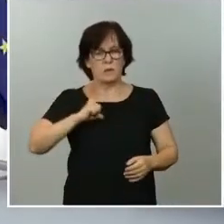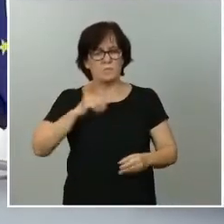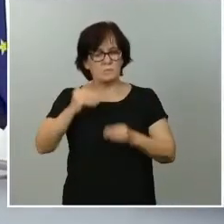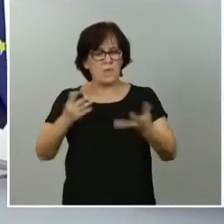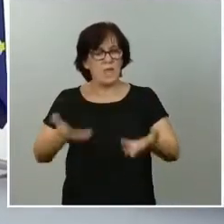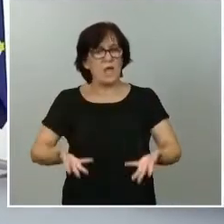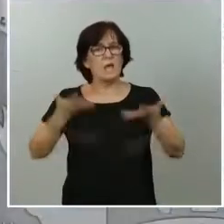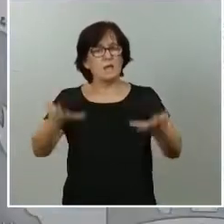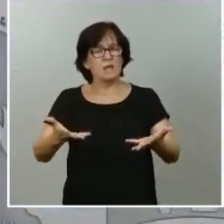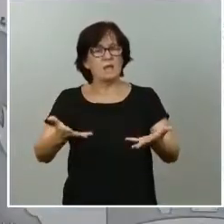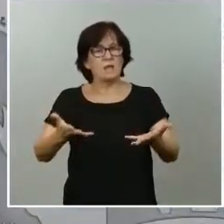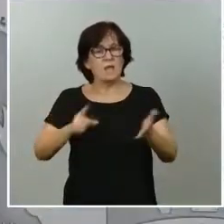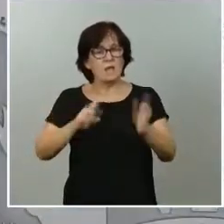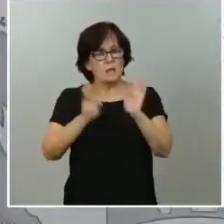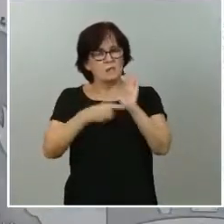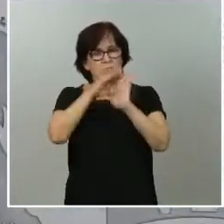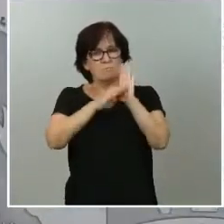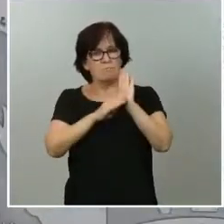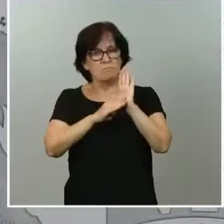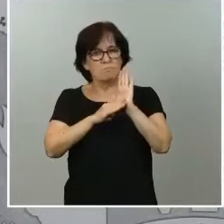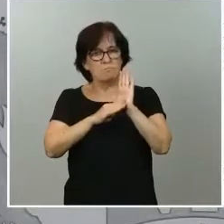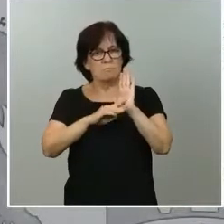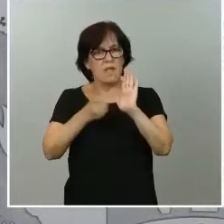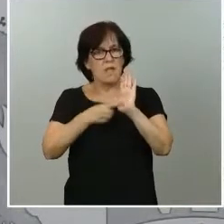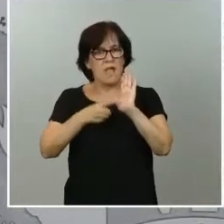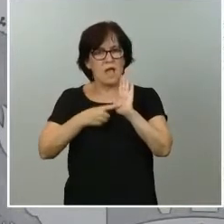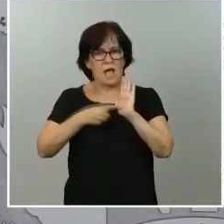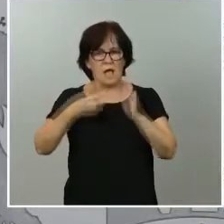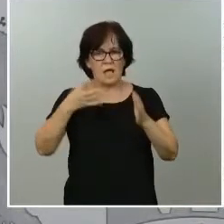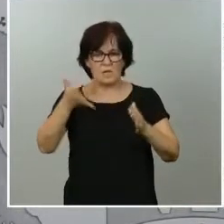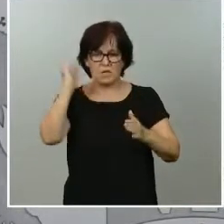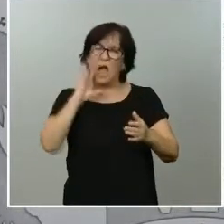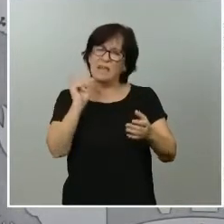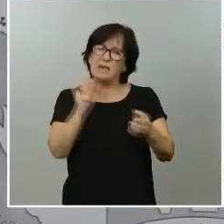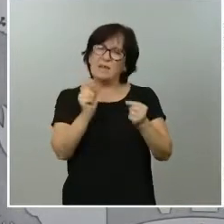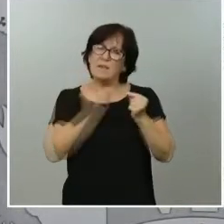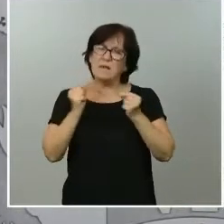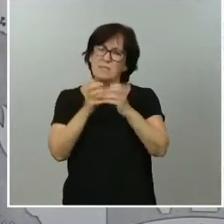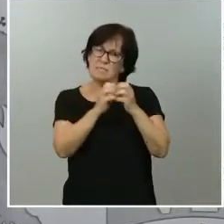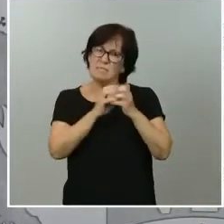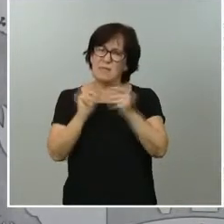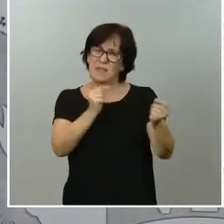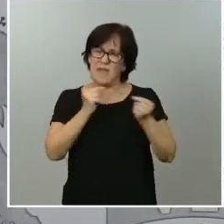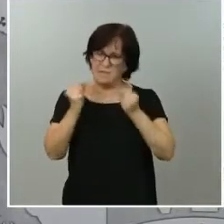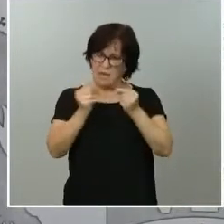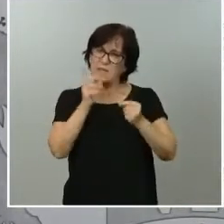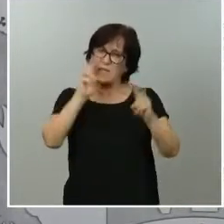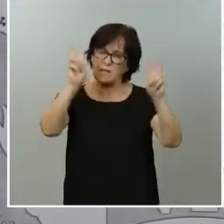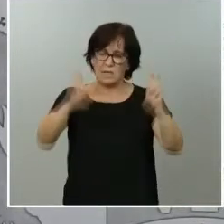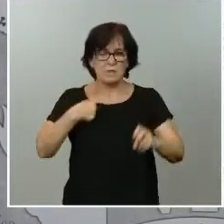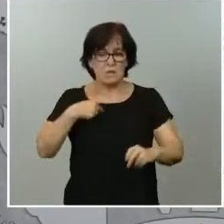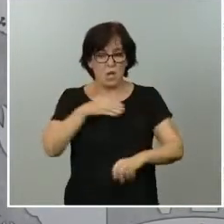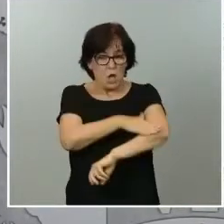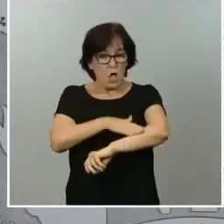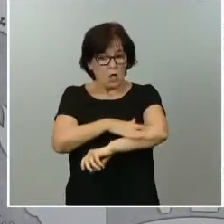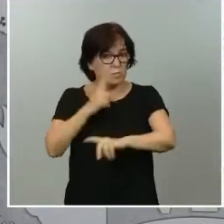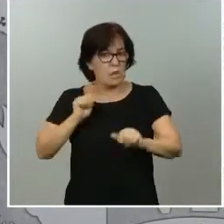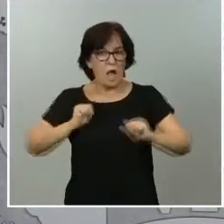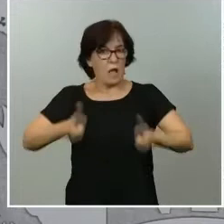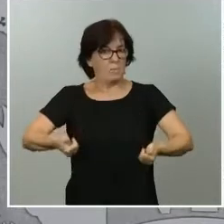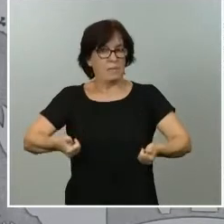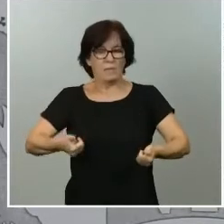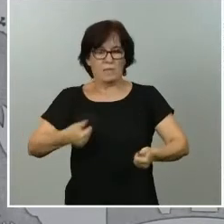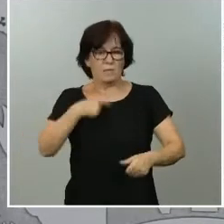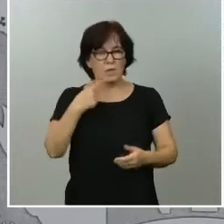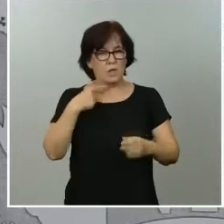legales existentes. Hay debate sobre esta cuestión y el Gobierno considera, lo he dicho desde el principio, que los instrumentos